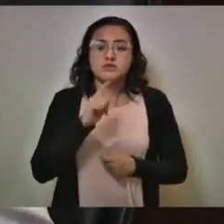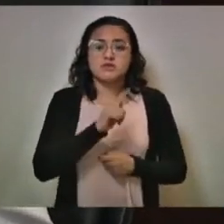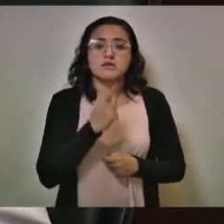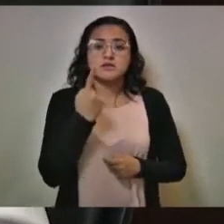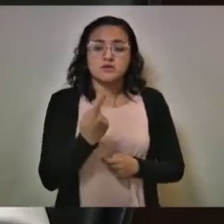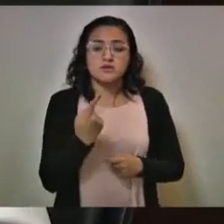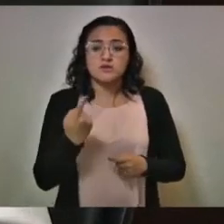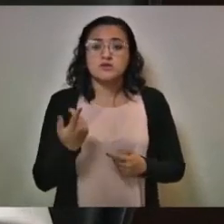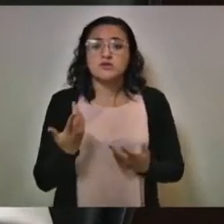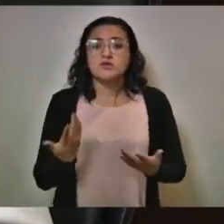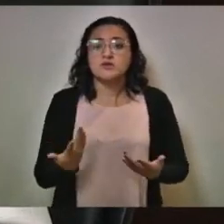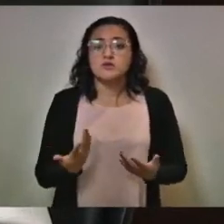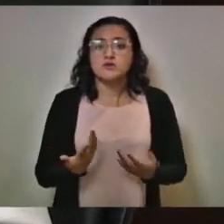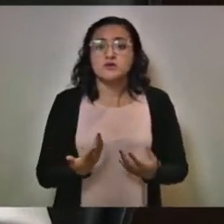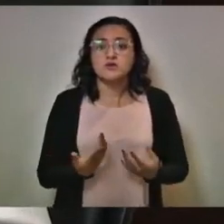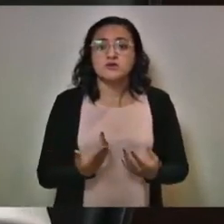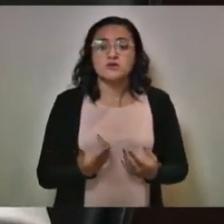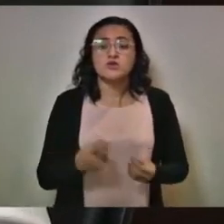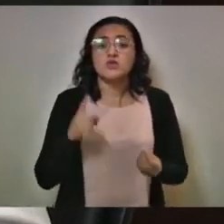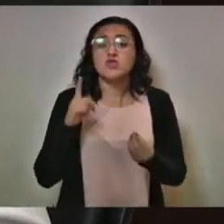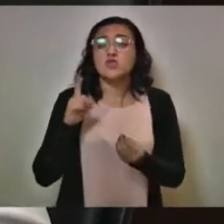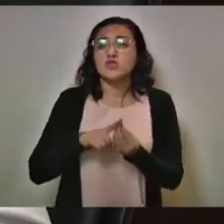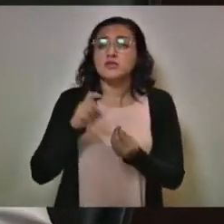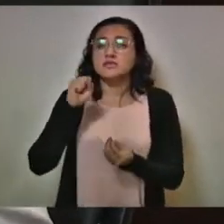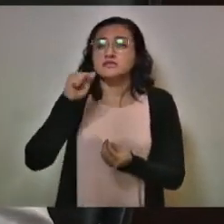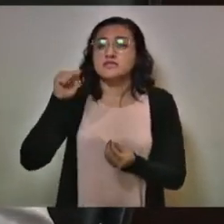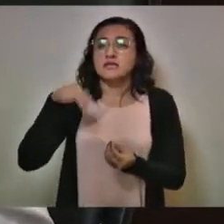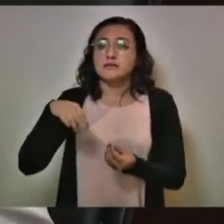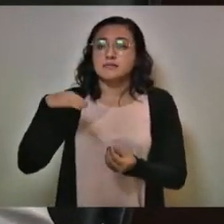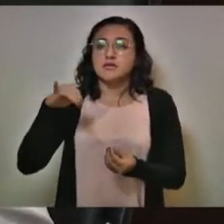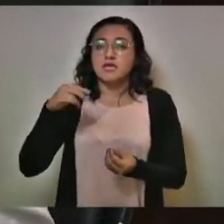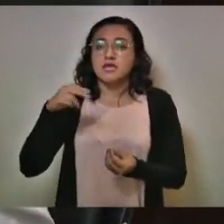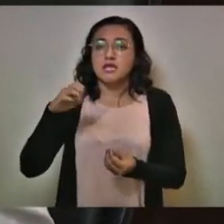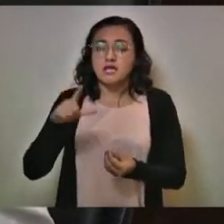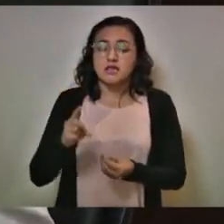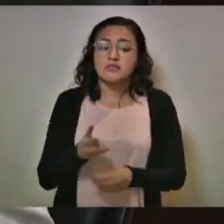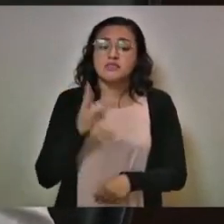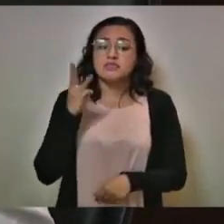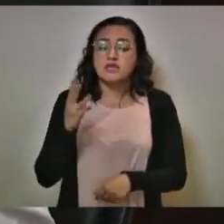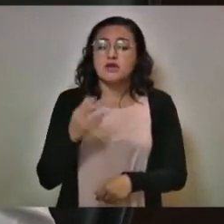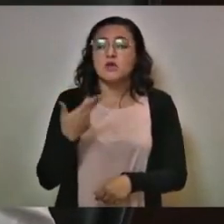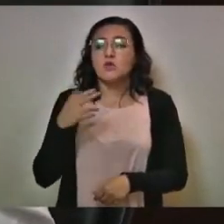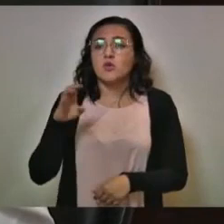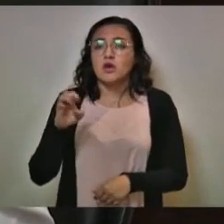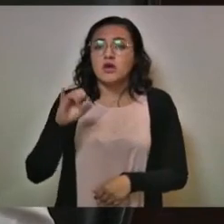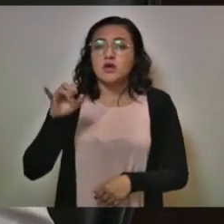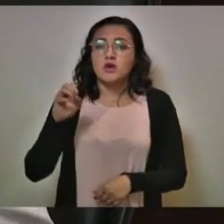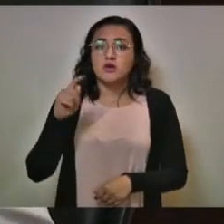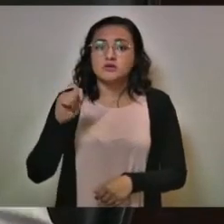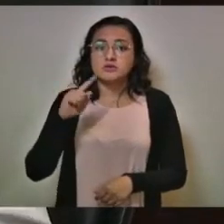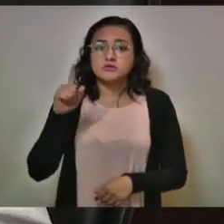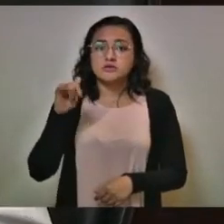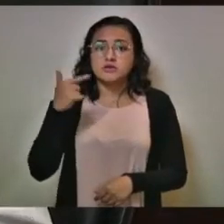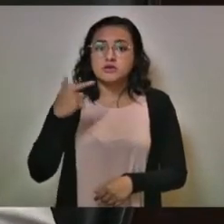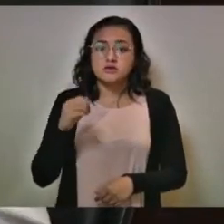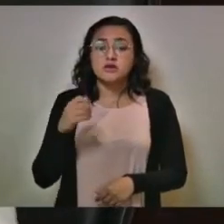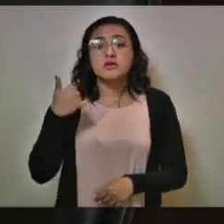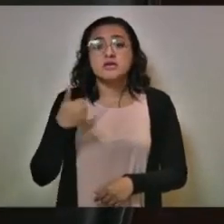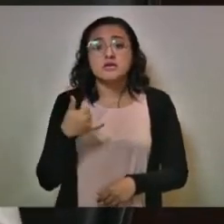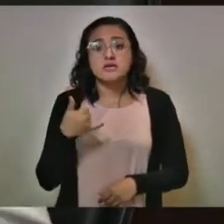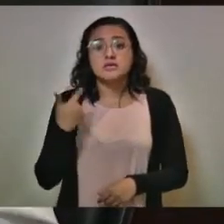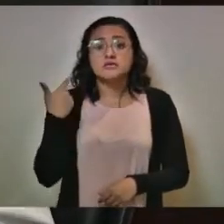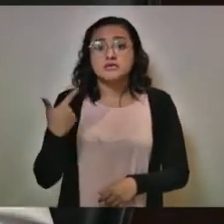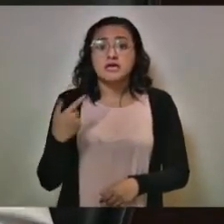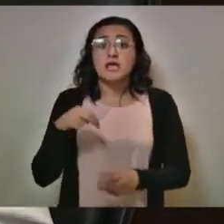provenientes del penal de San Miguel, tres del de Huejotzingo y siete